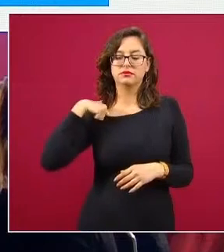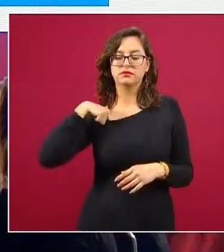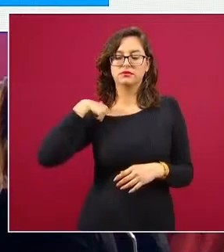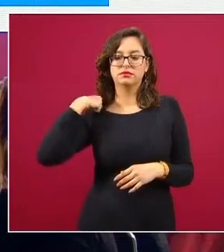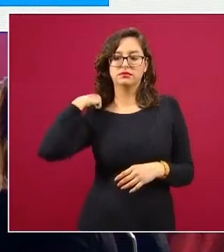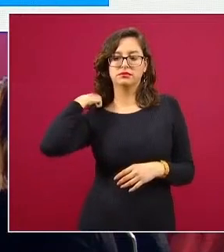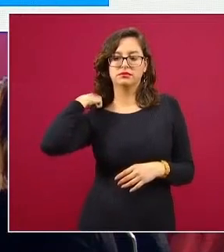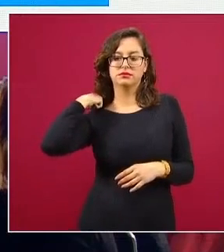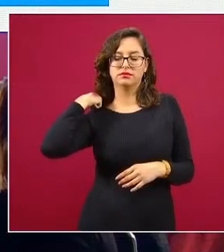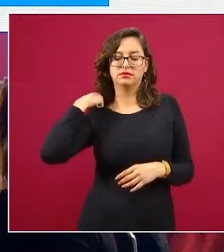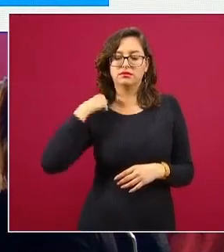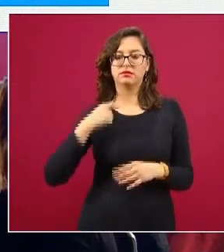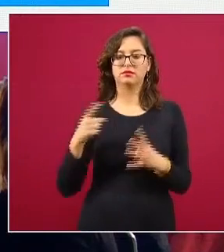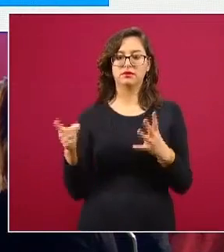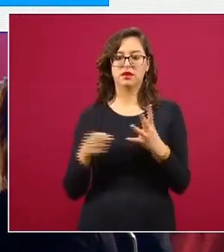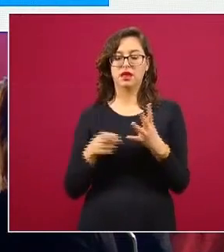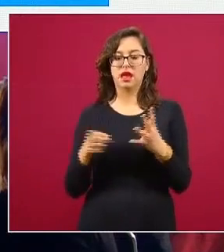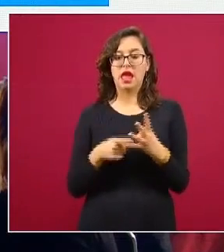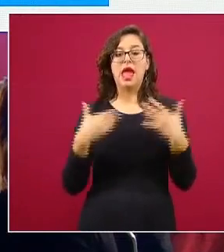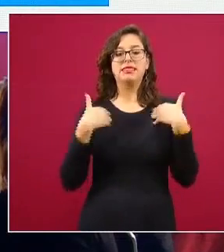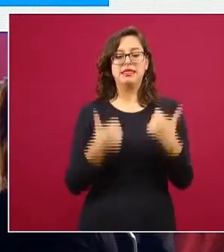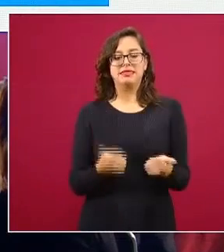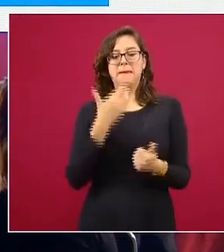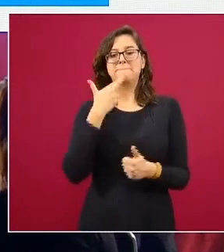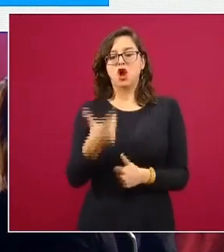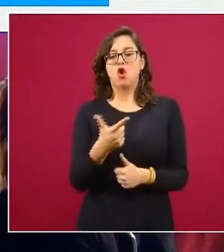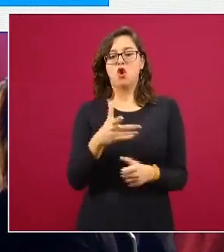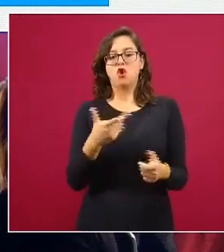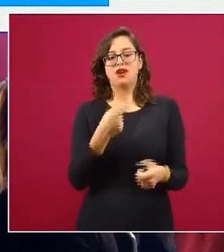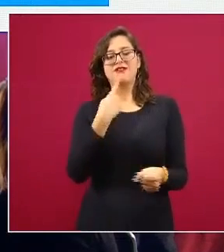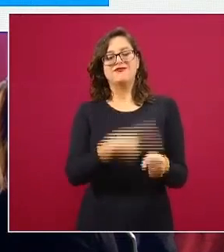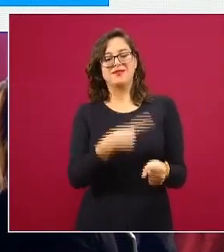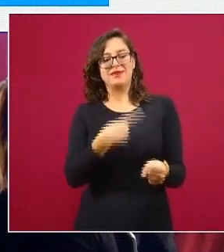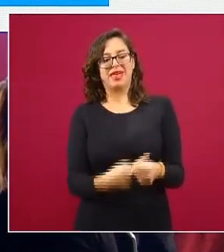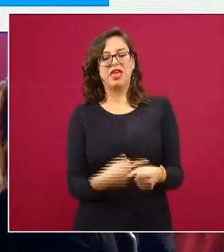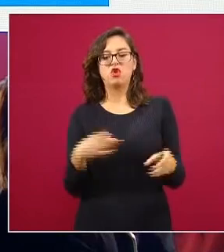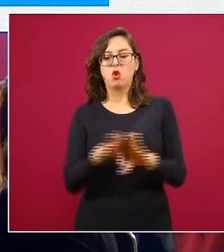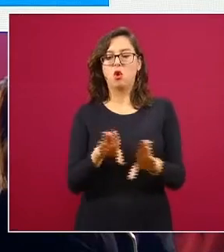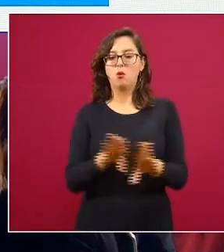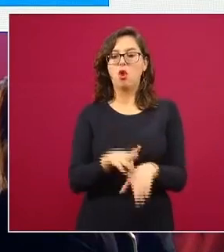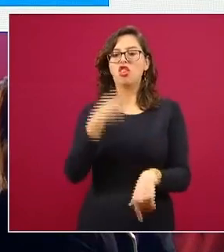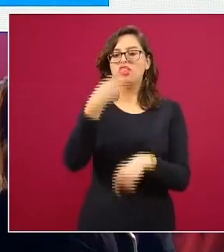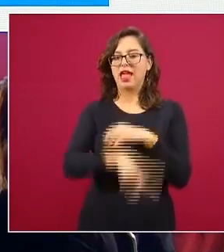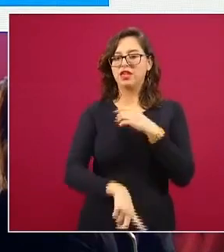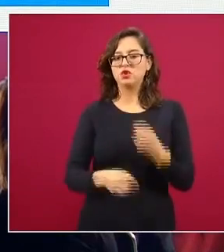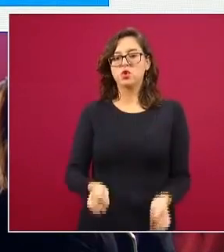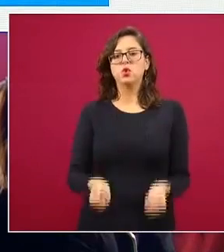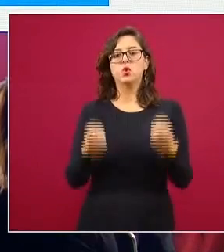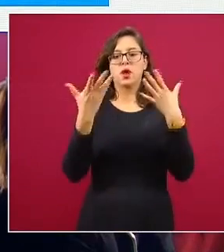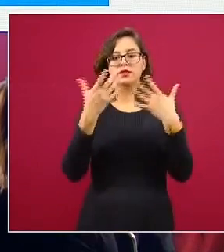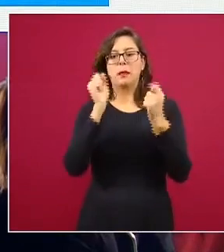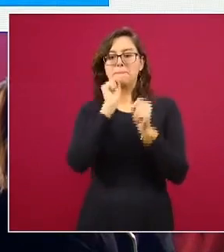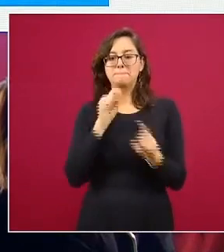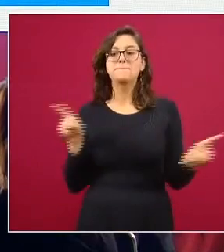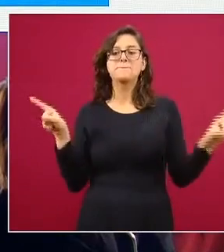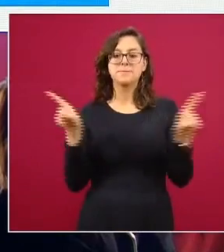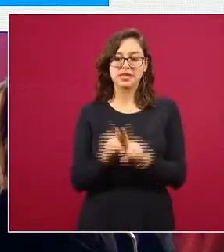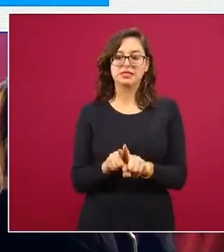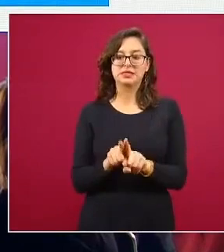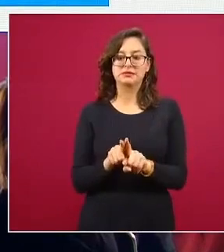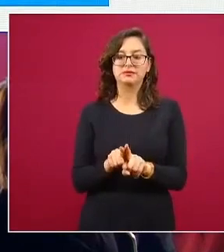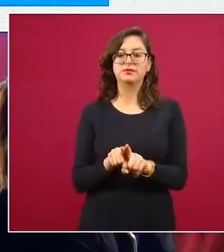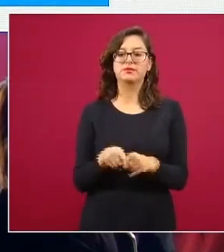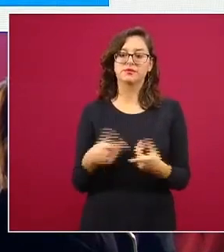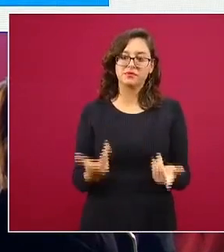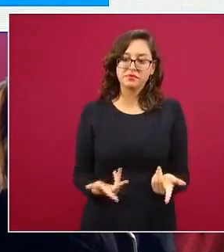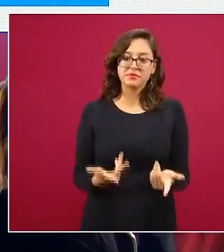dinámica el conocimiento sobre la enfermedad sus efectos y también tratar de mitigar